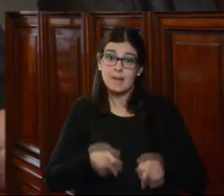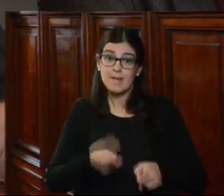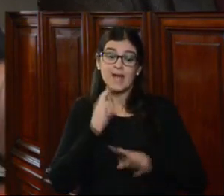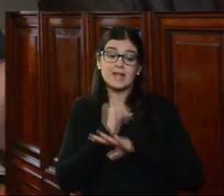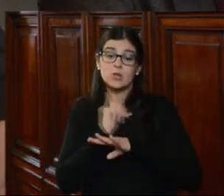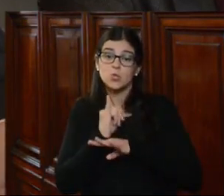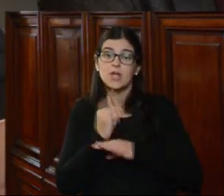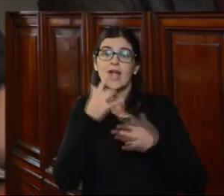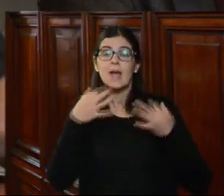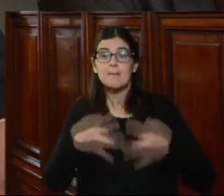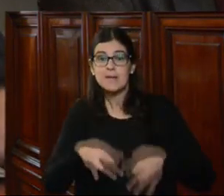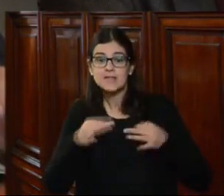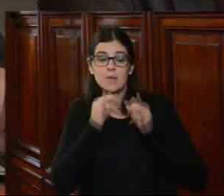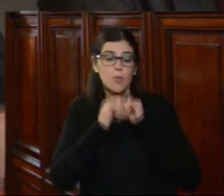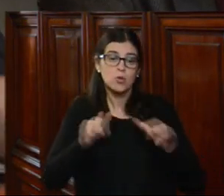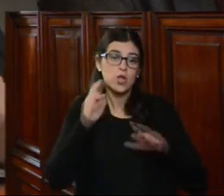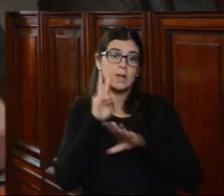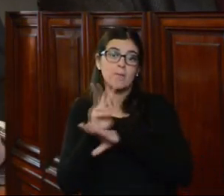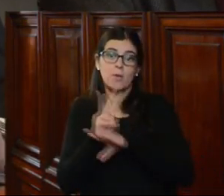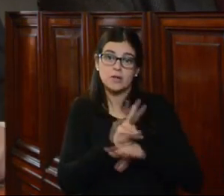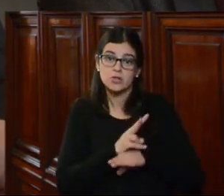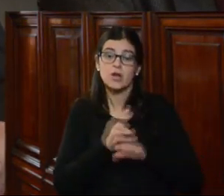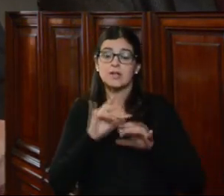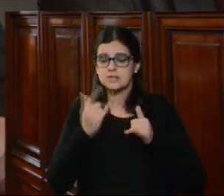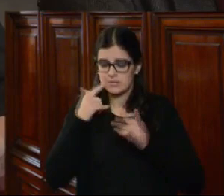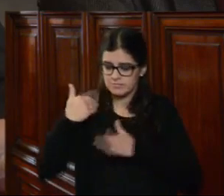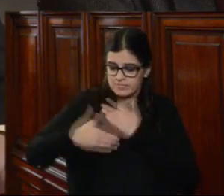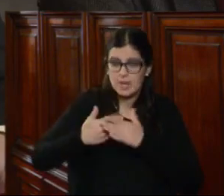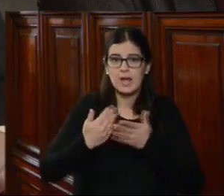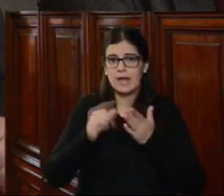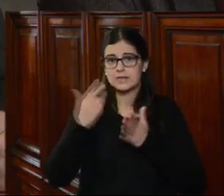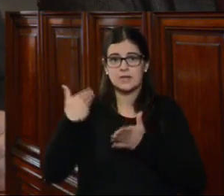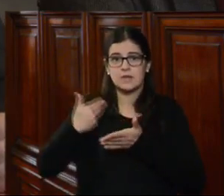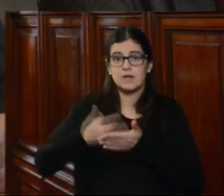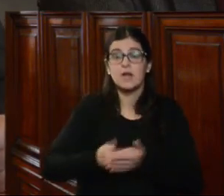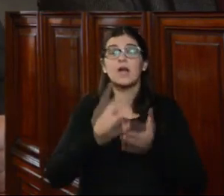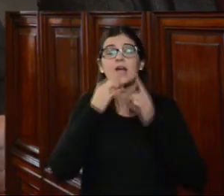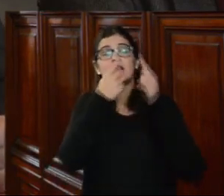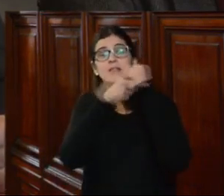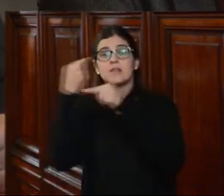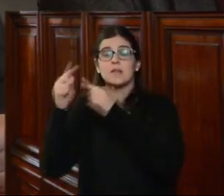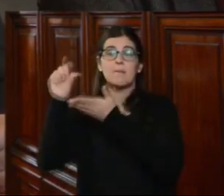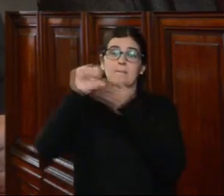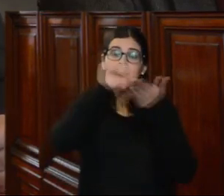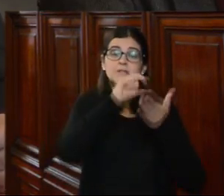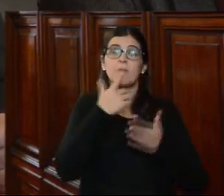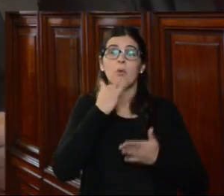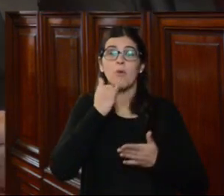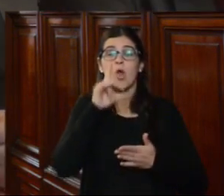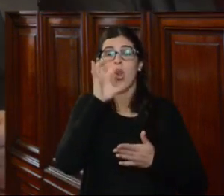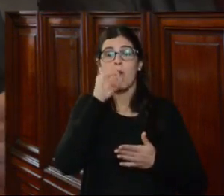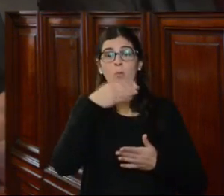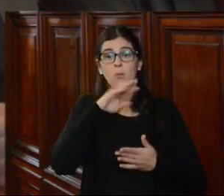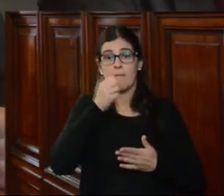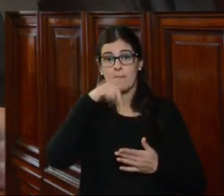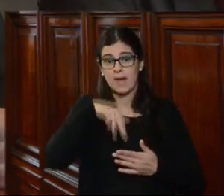instituciones específicas de promoción y protección que se han desarrollado más recientemente en diversos países, tales como el Ombudsman y